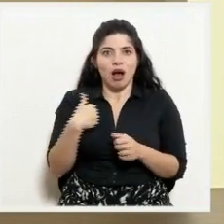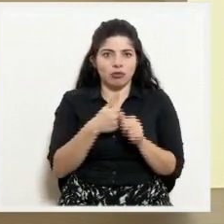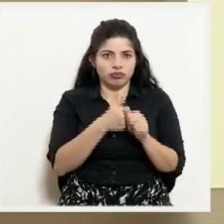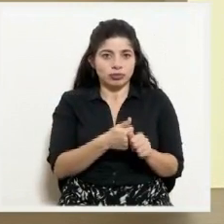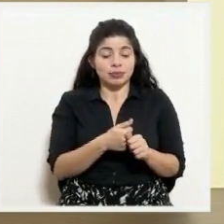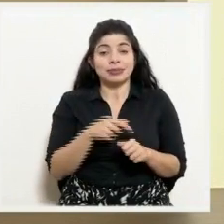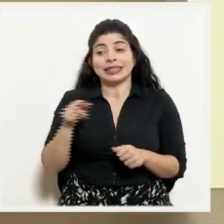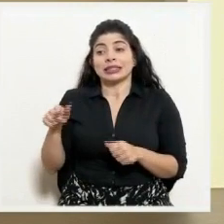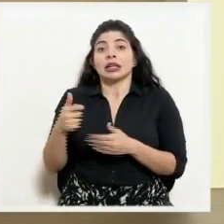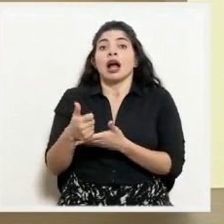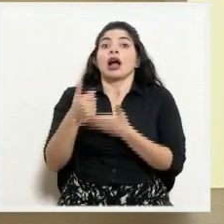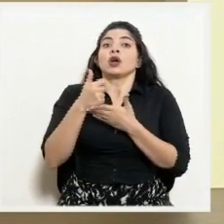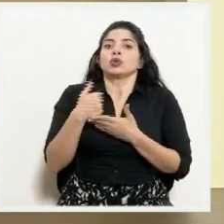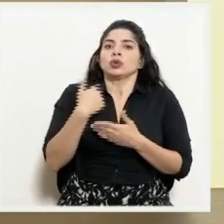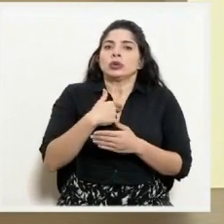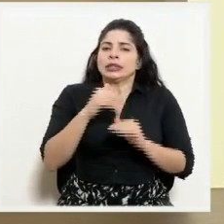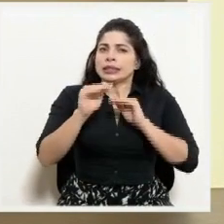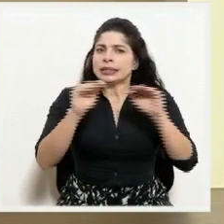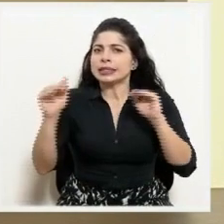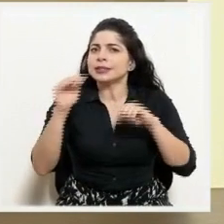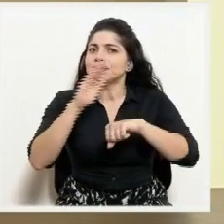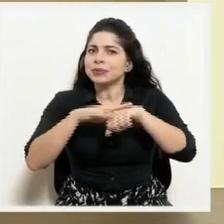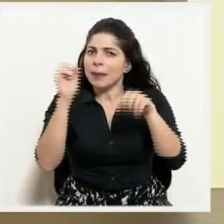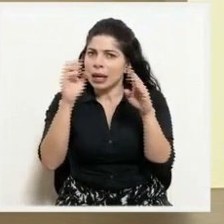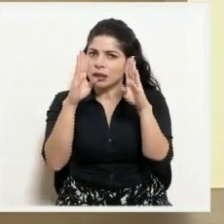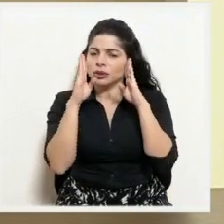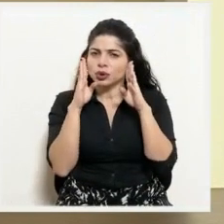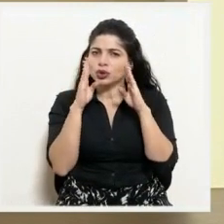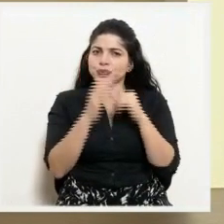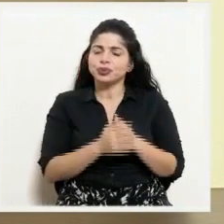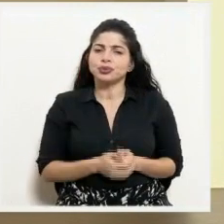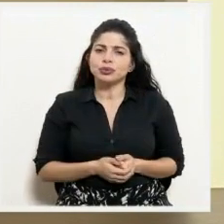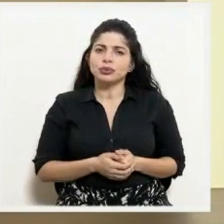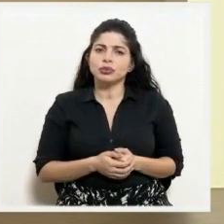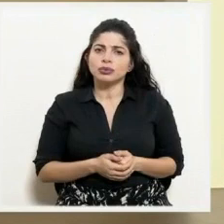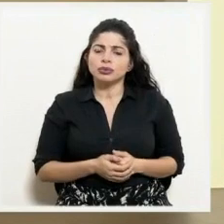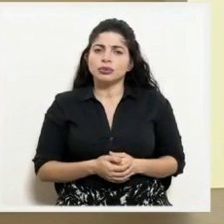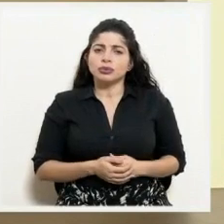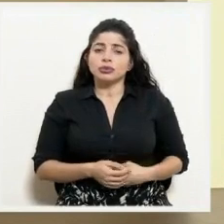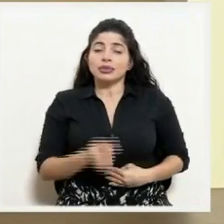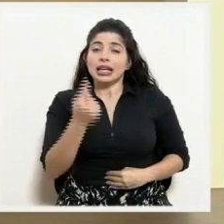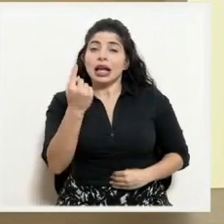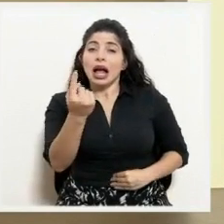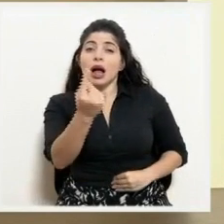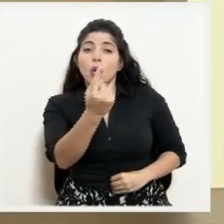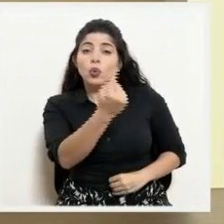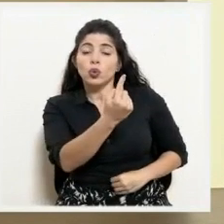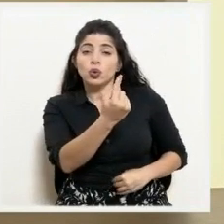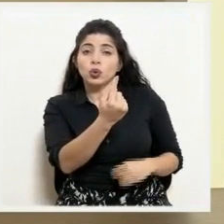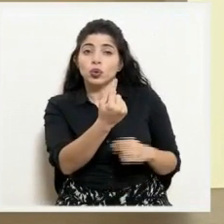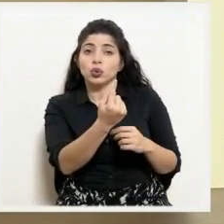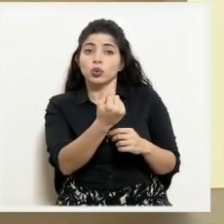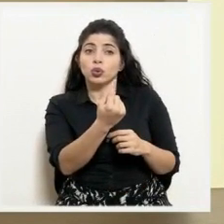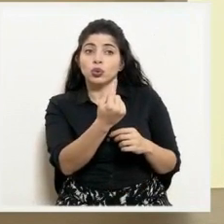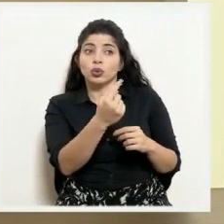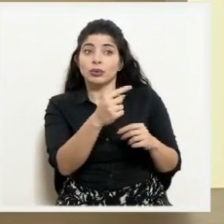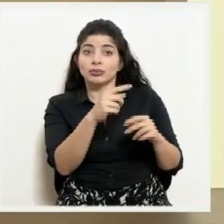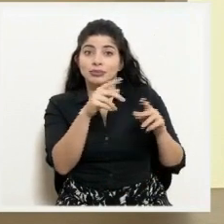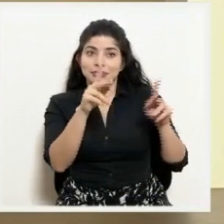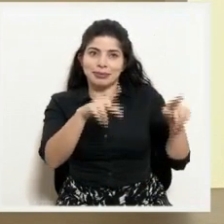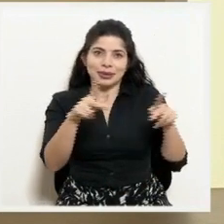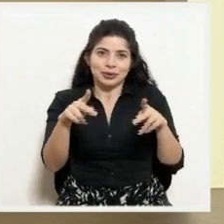Esto nos permite hacer un llamado de atención a cada uno y cada una de los